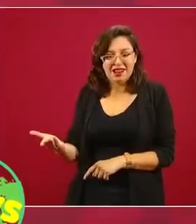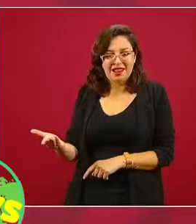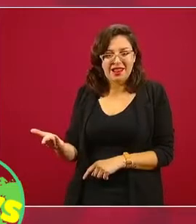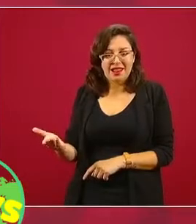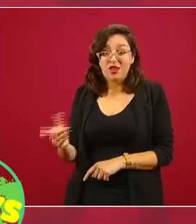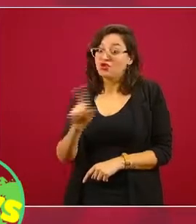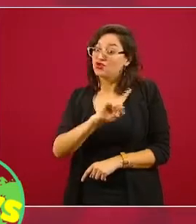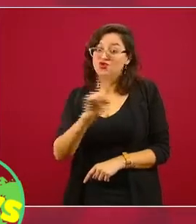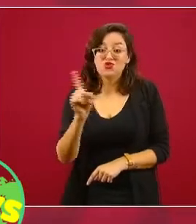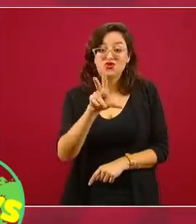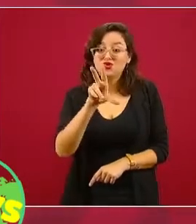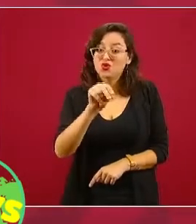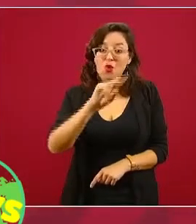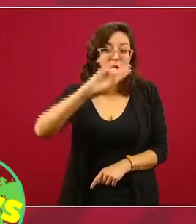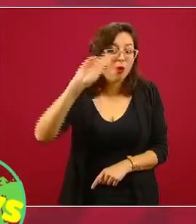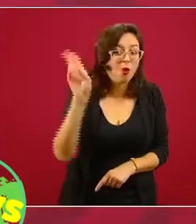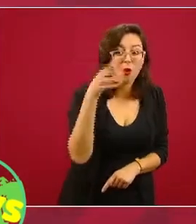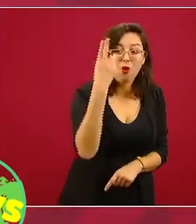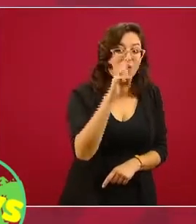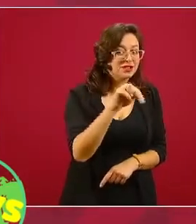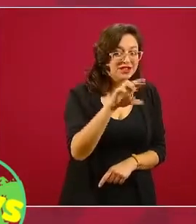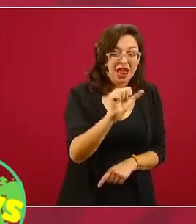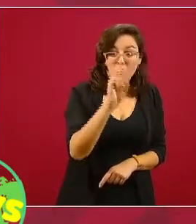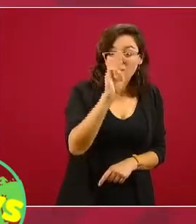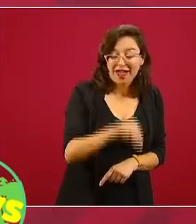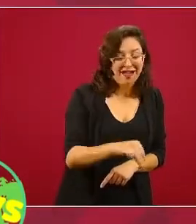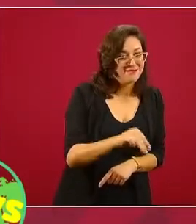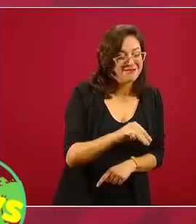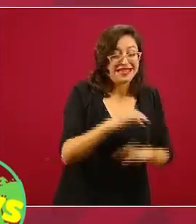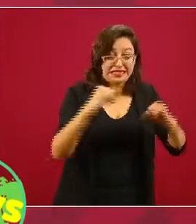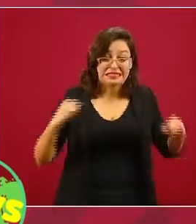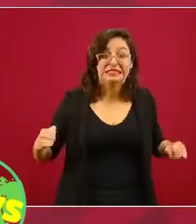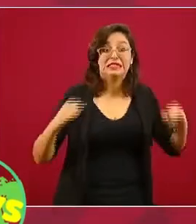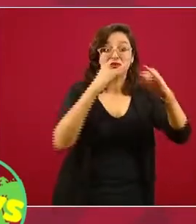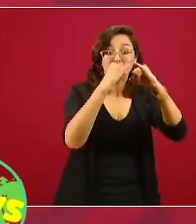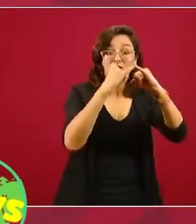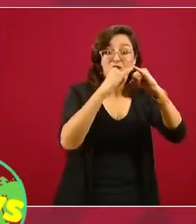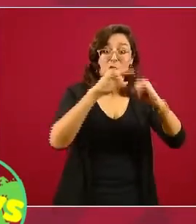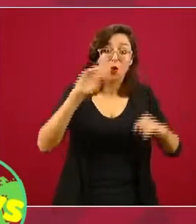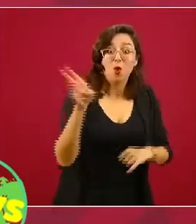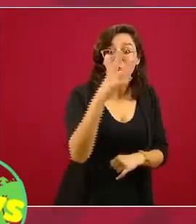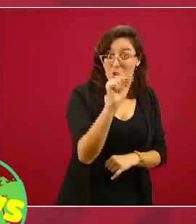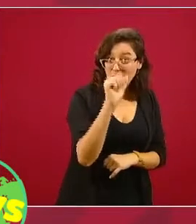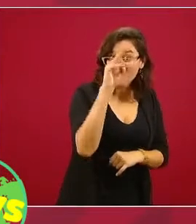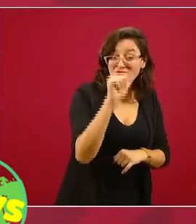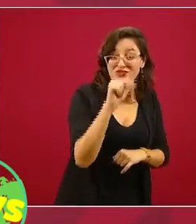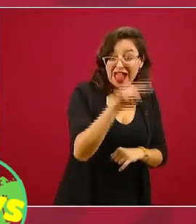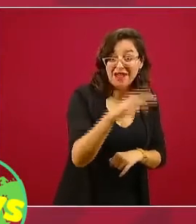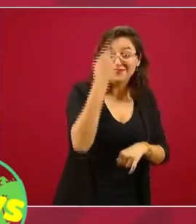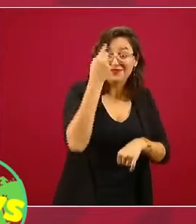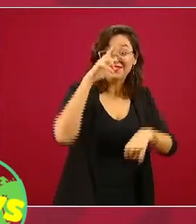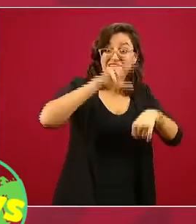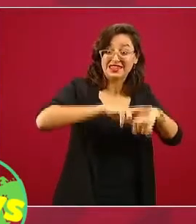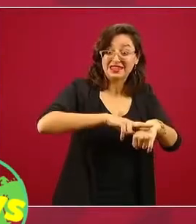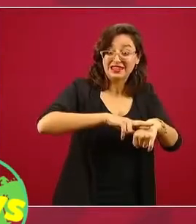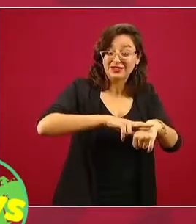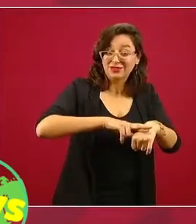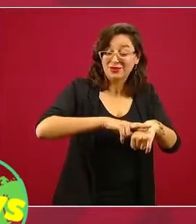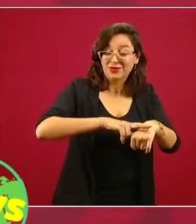UNAM, la UNAM es la UNAM y tiene un rector, nuestro muy querido doctor